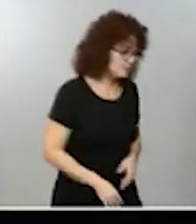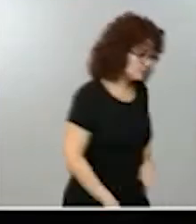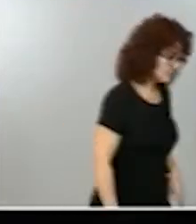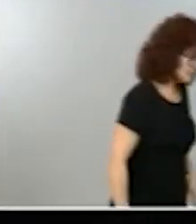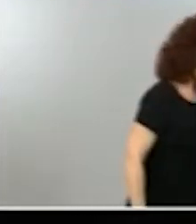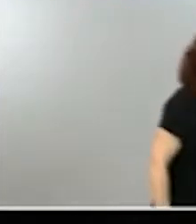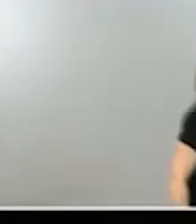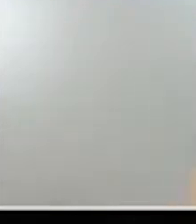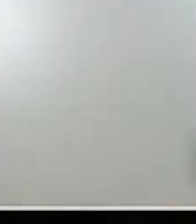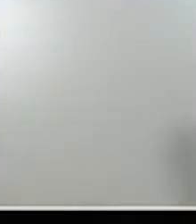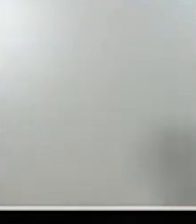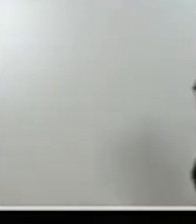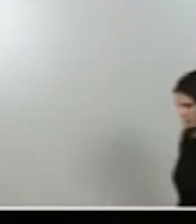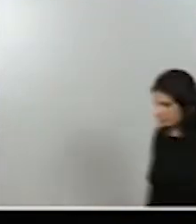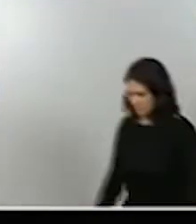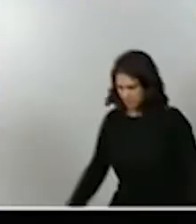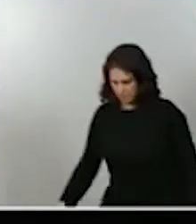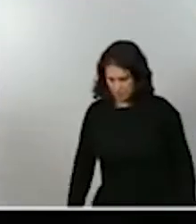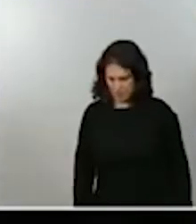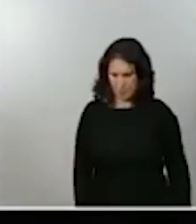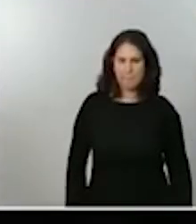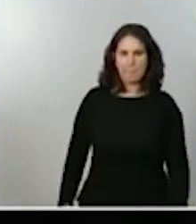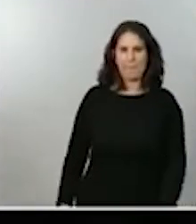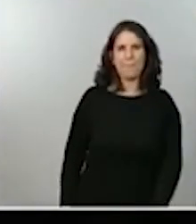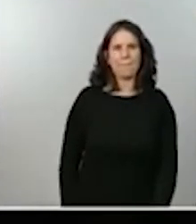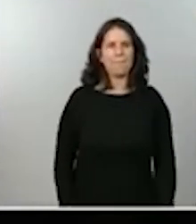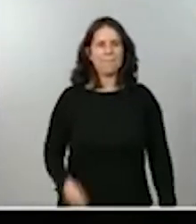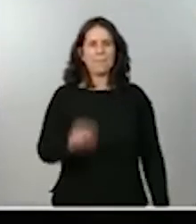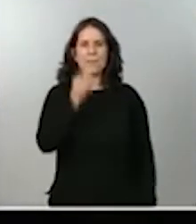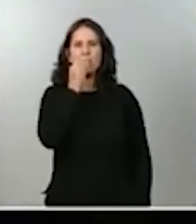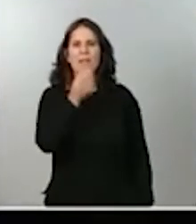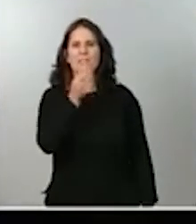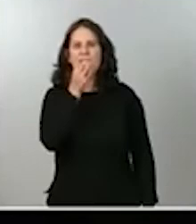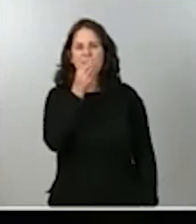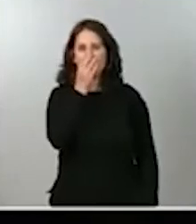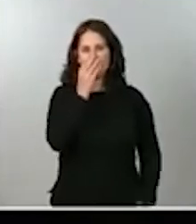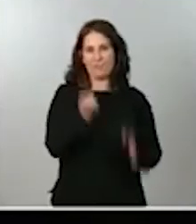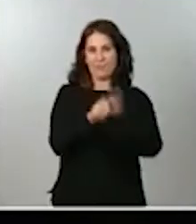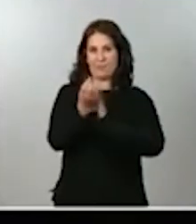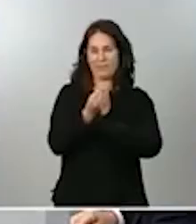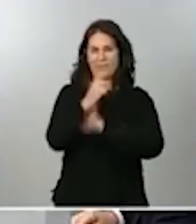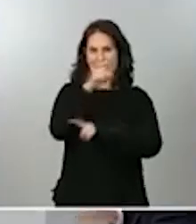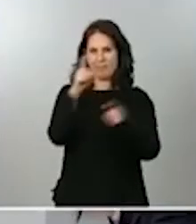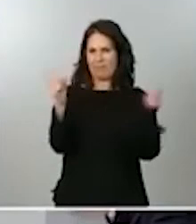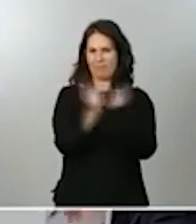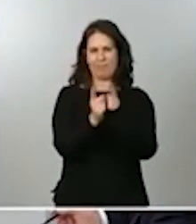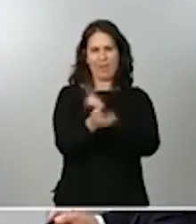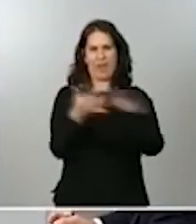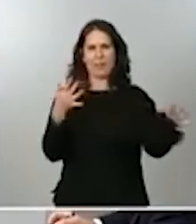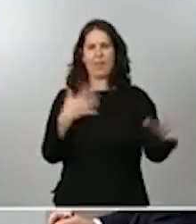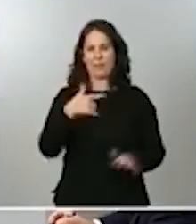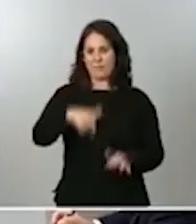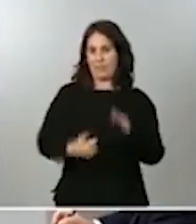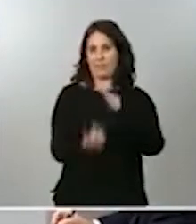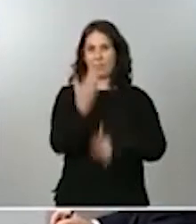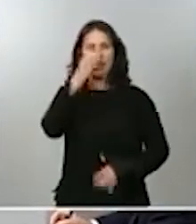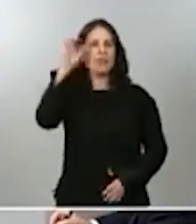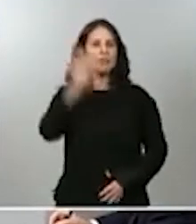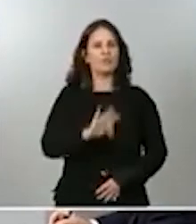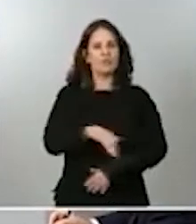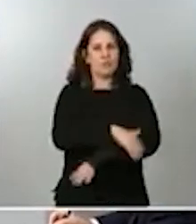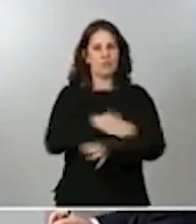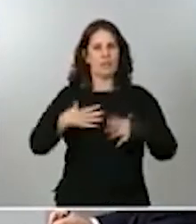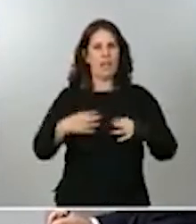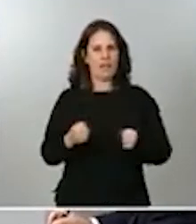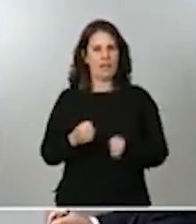Hola, buenas tardes. Quería a la ministra portavoz dos preguntas muy rápidas. Después de escuchar esta mañana al ministro Salvador Illa, con respecto a lo pesimista que